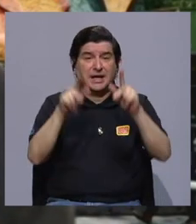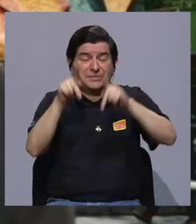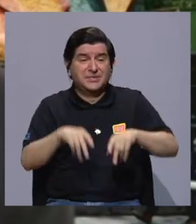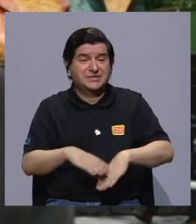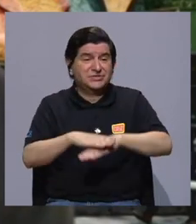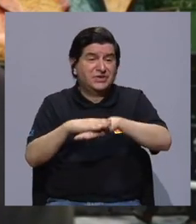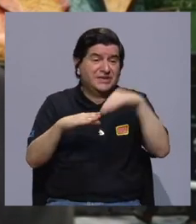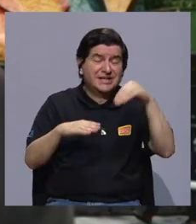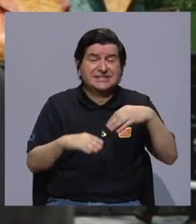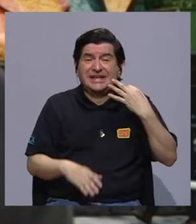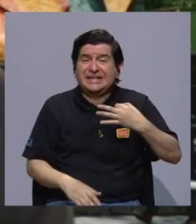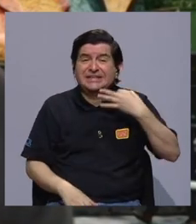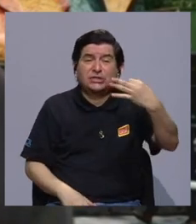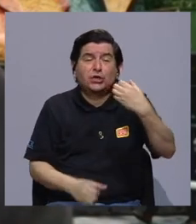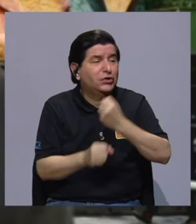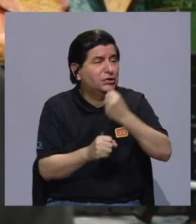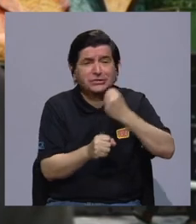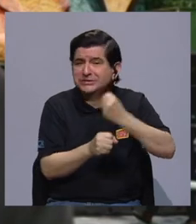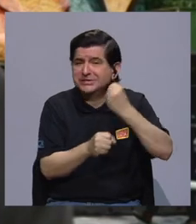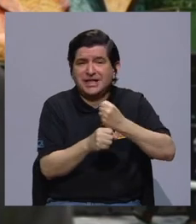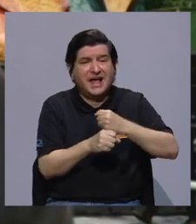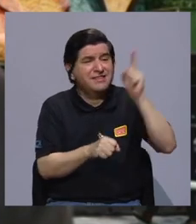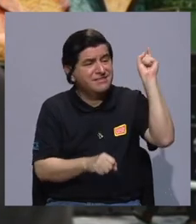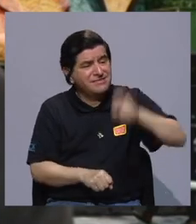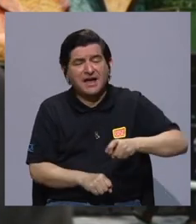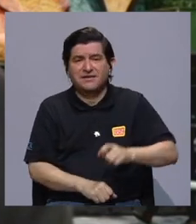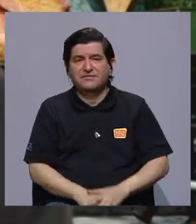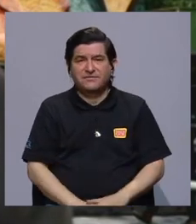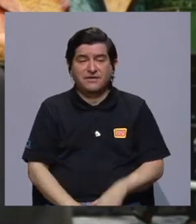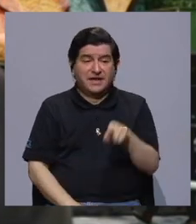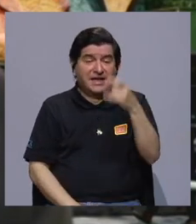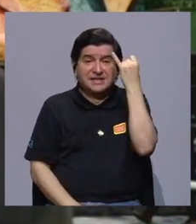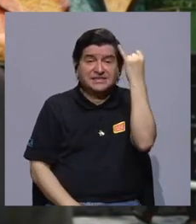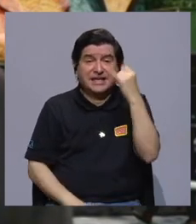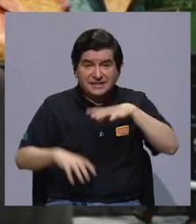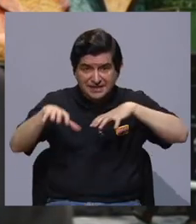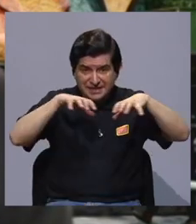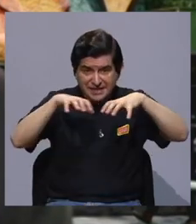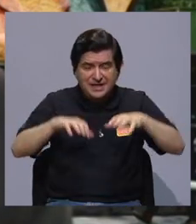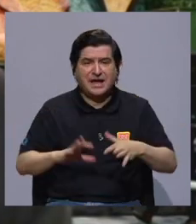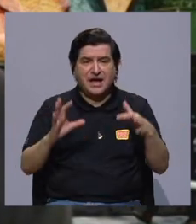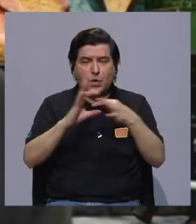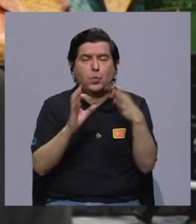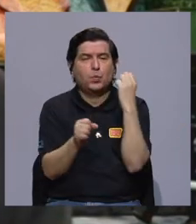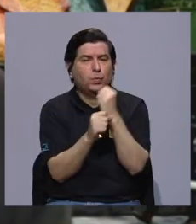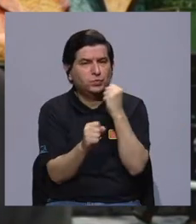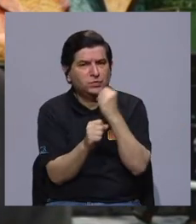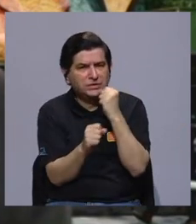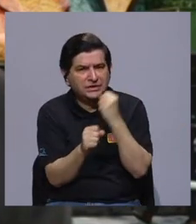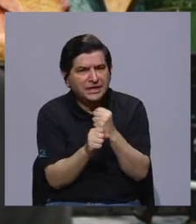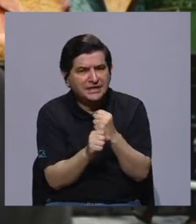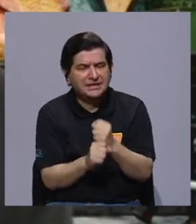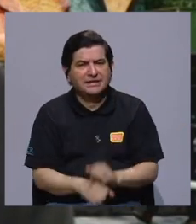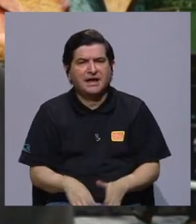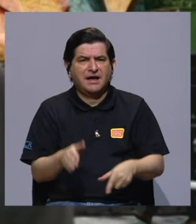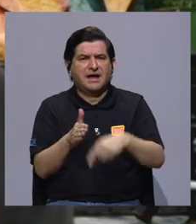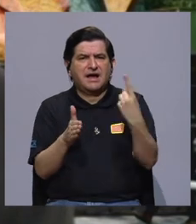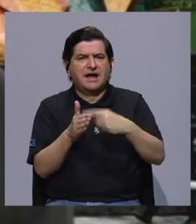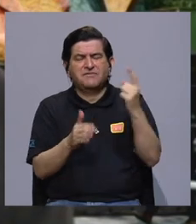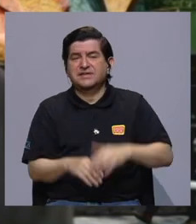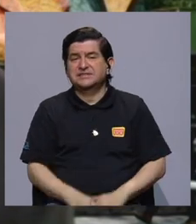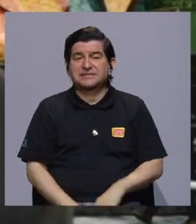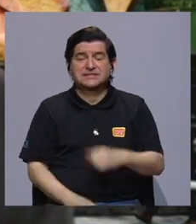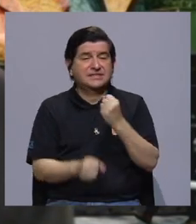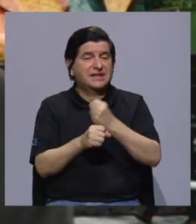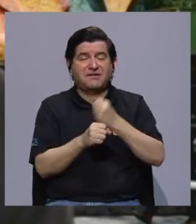bueno, esas personas que deben salir sí o sí todos los días a trabajar, ¿verdad? Ese concepto de la movilidad asociada al trabajo, al trabajo